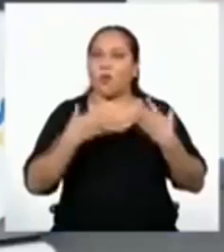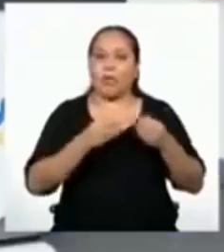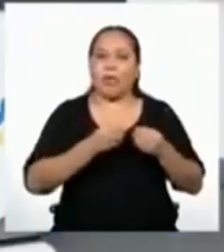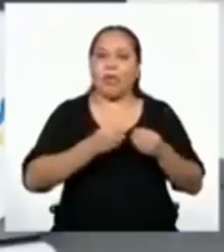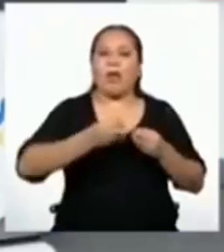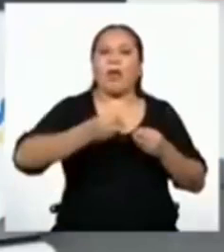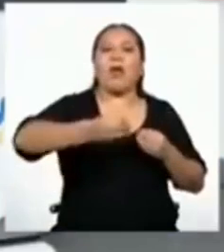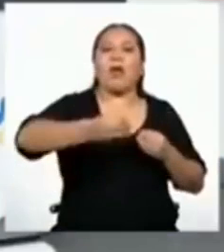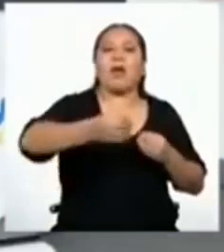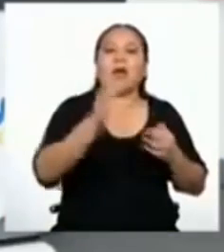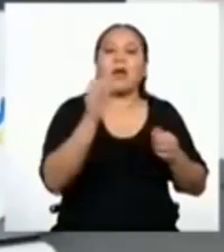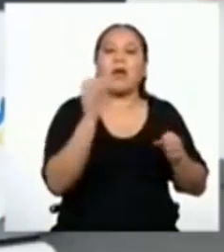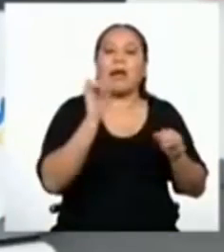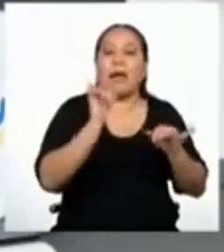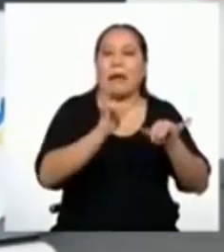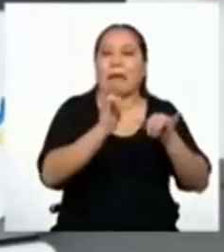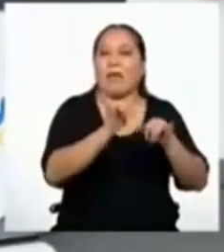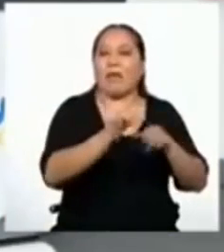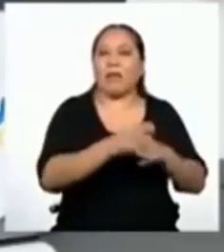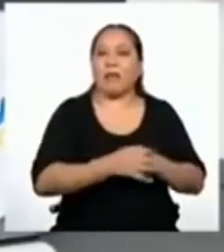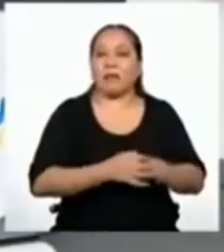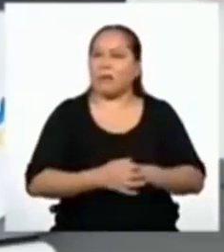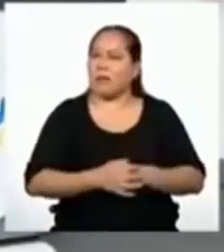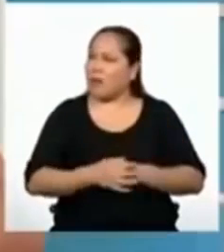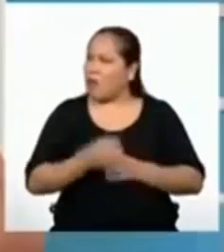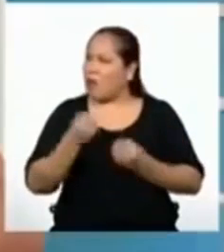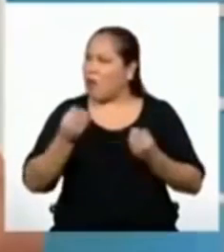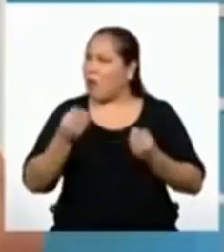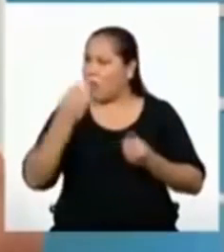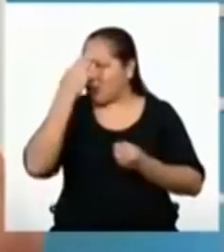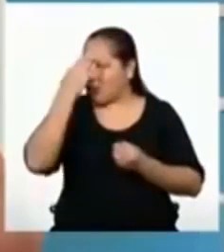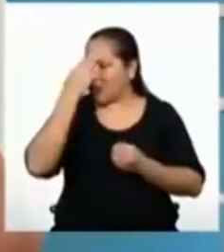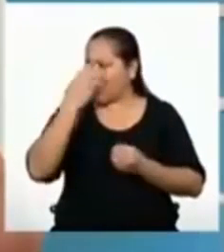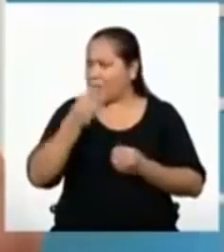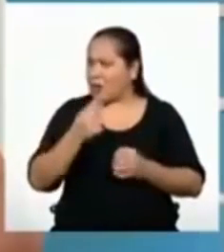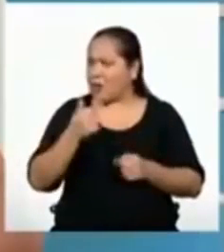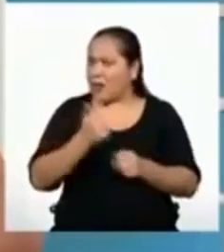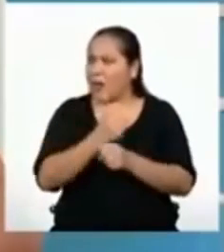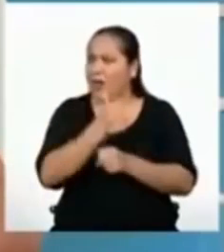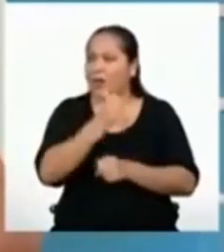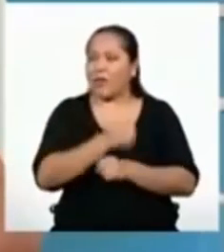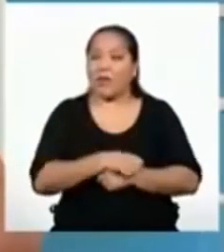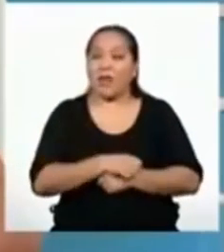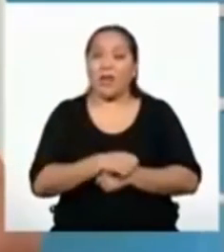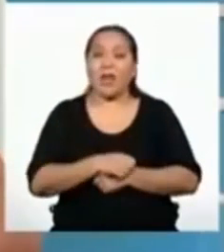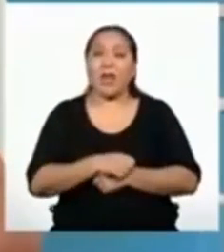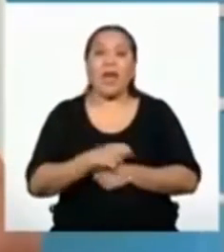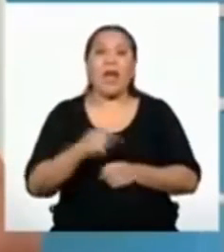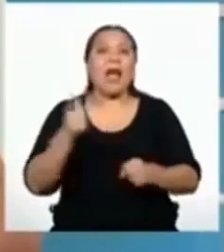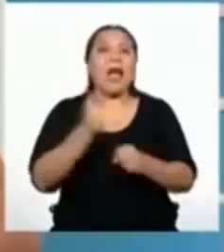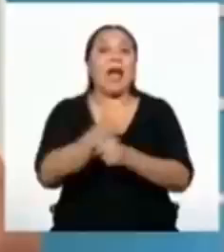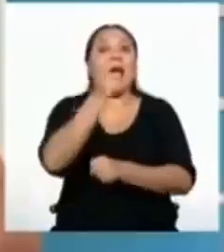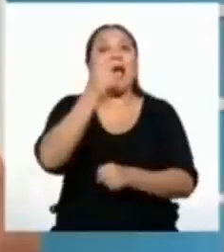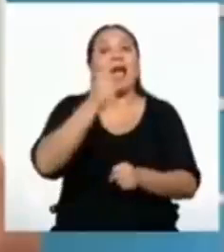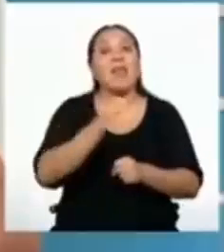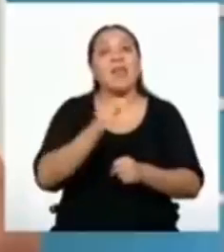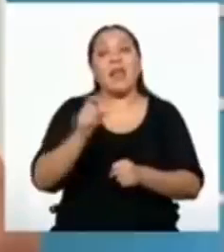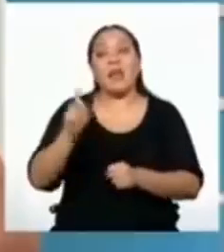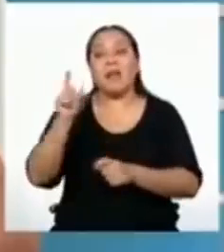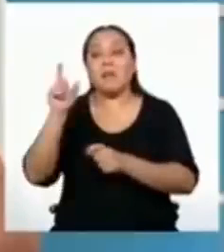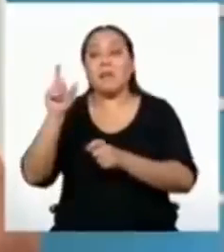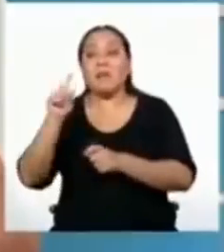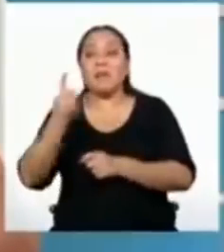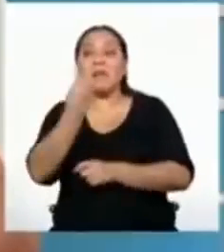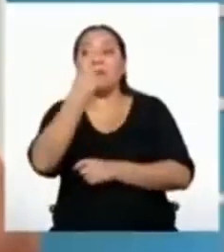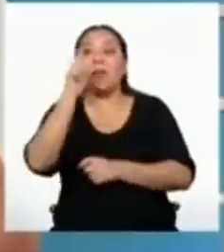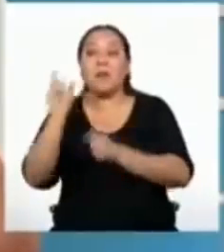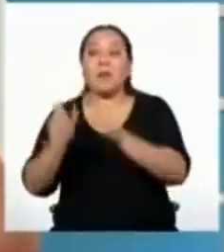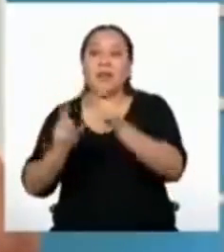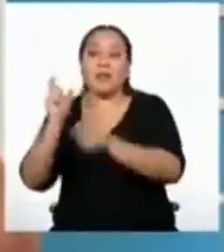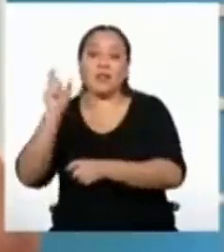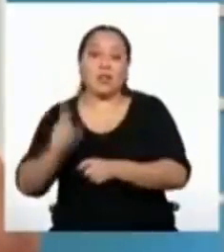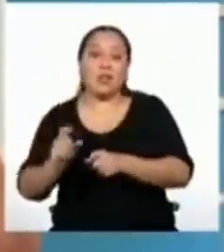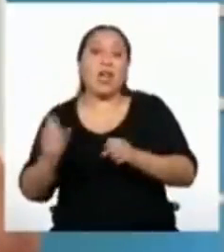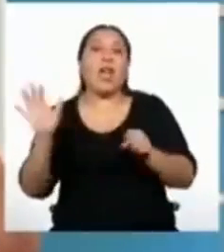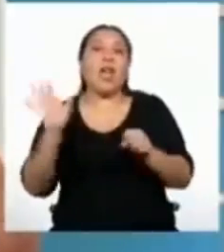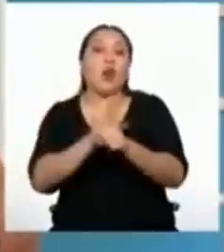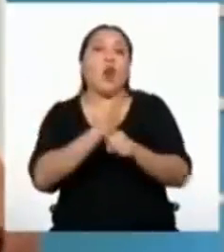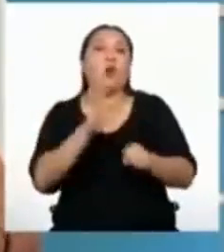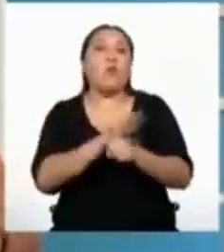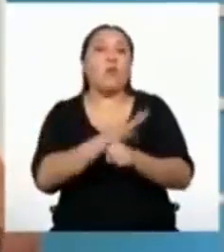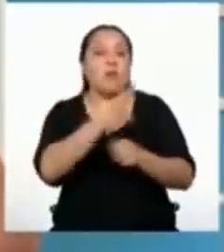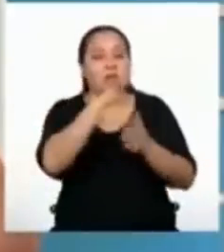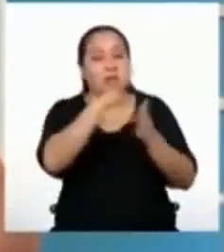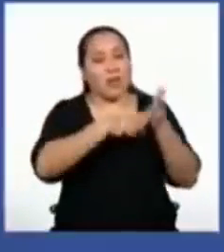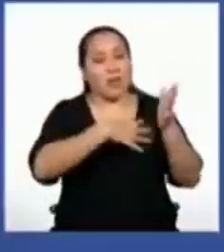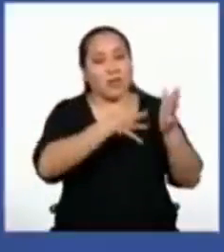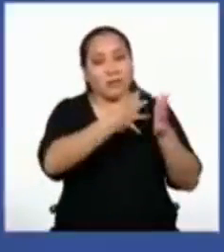sobrar fichas. ¿Y cómo se sabe quién gana? Gana el juego el primero que logra cubrir el total de casillas establecidas